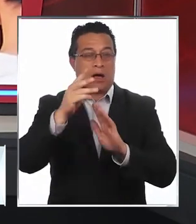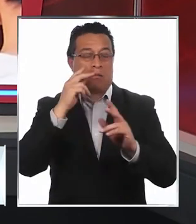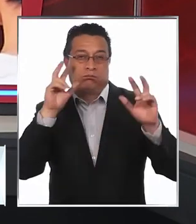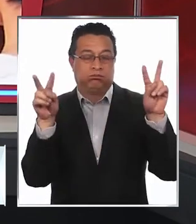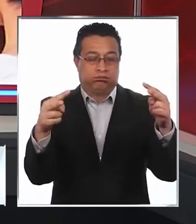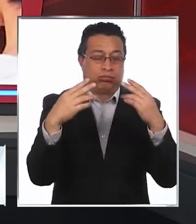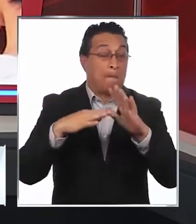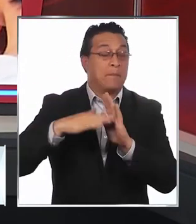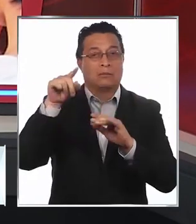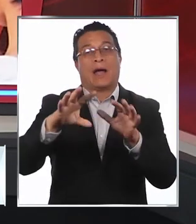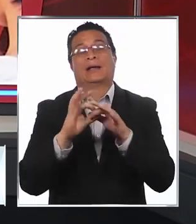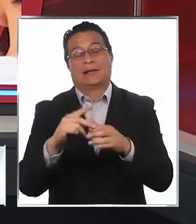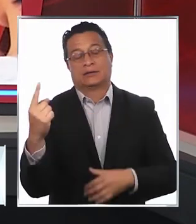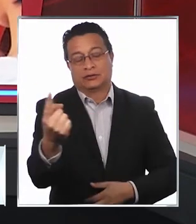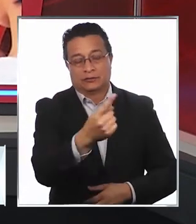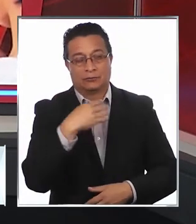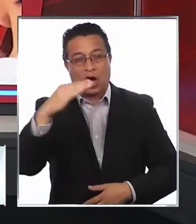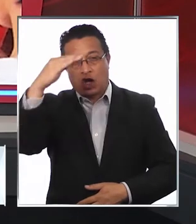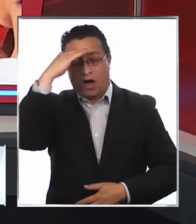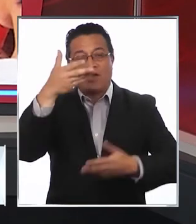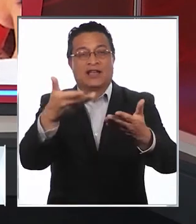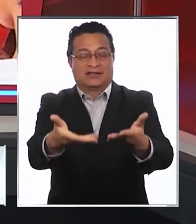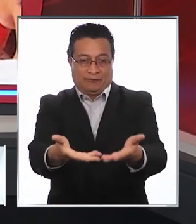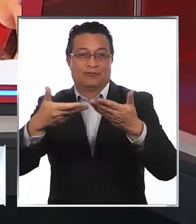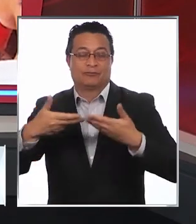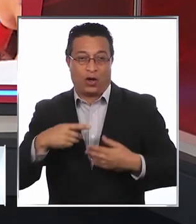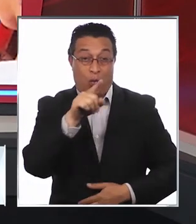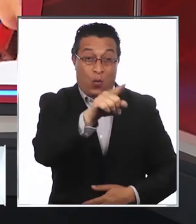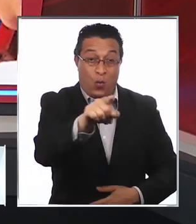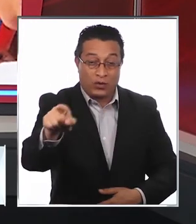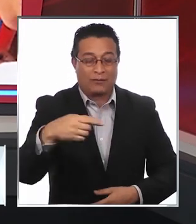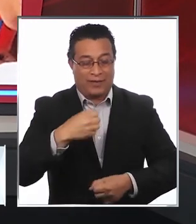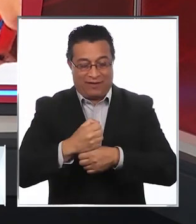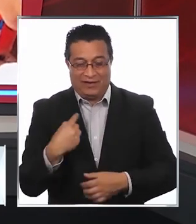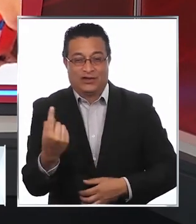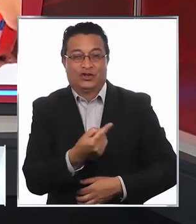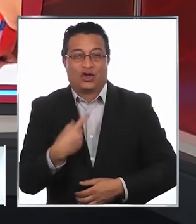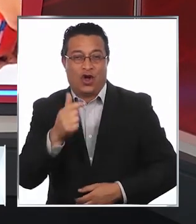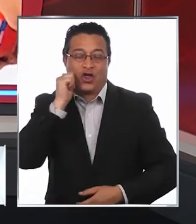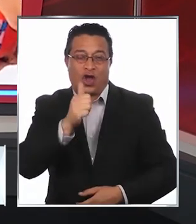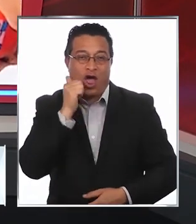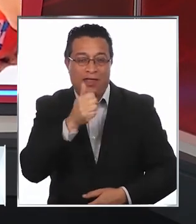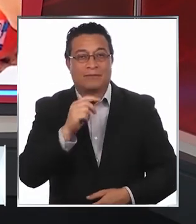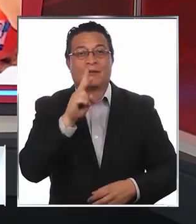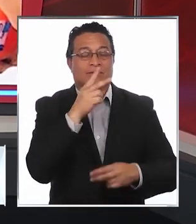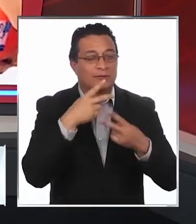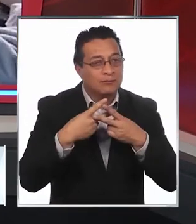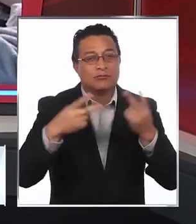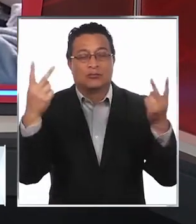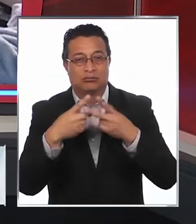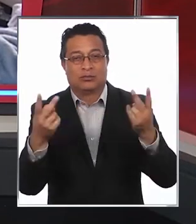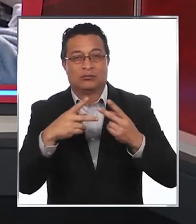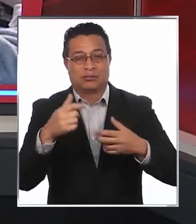que queremos agradecerles especialmente la enorme confianza que han puesto ustedes en el trabajo que realizan todos los días los medios de comunicación que